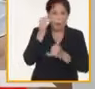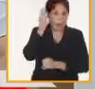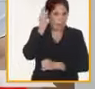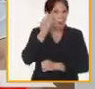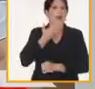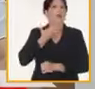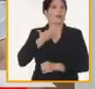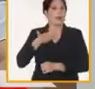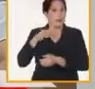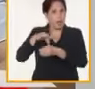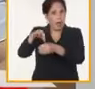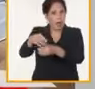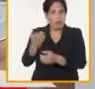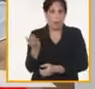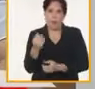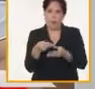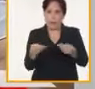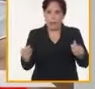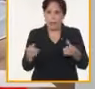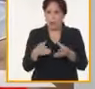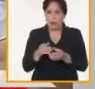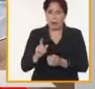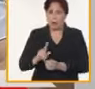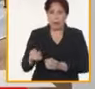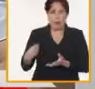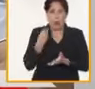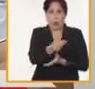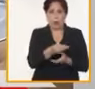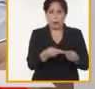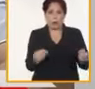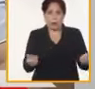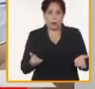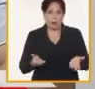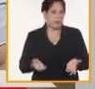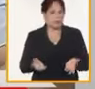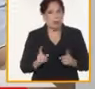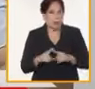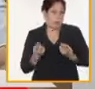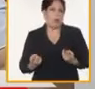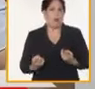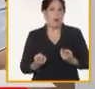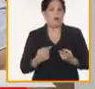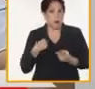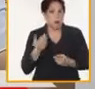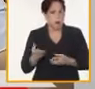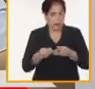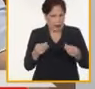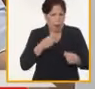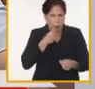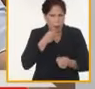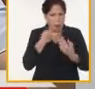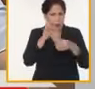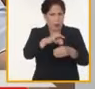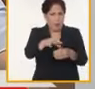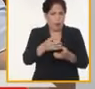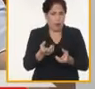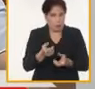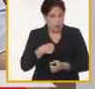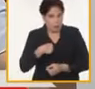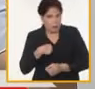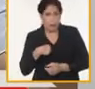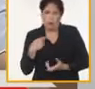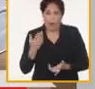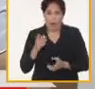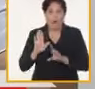que estaban pidiendo tierra y que se habían demorado en la entrega de esas tierras y fue así como después del